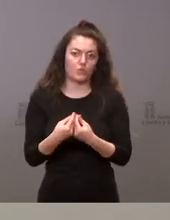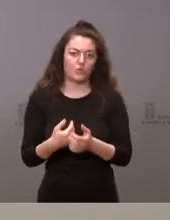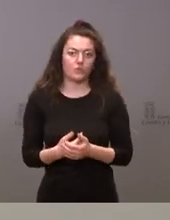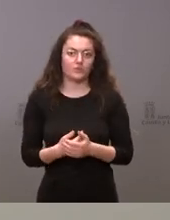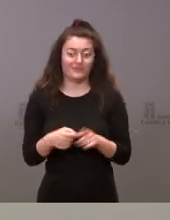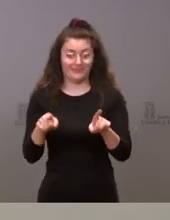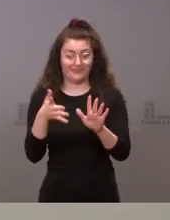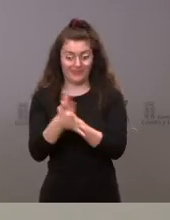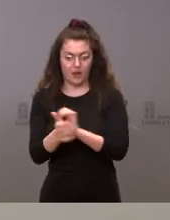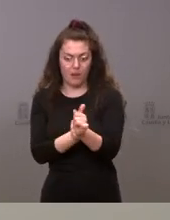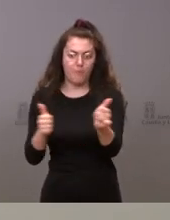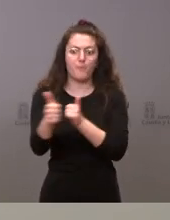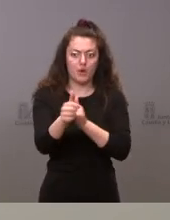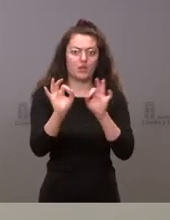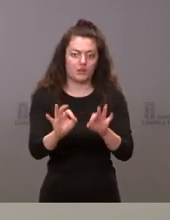de refugiado